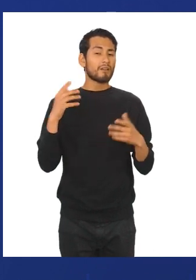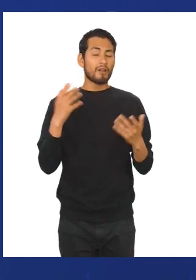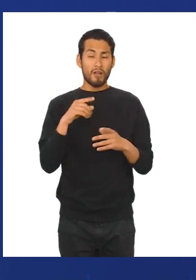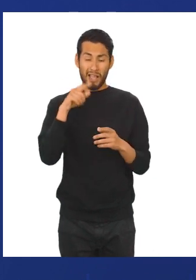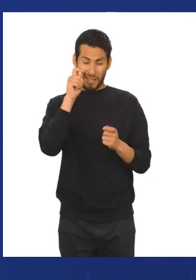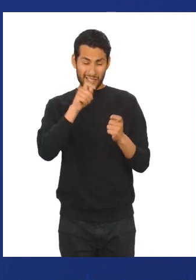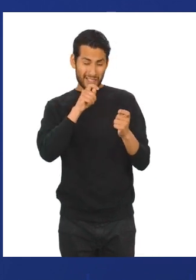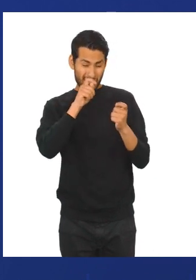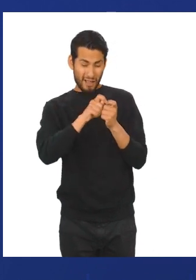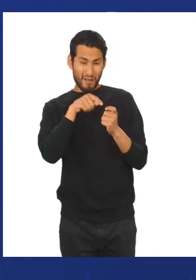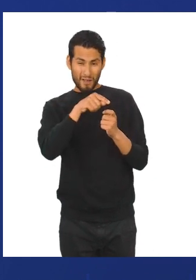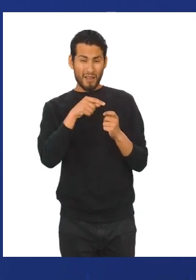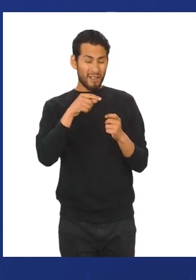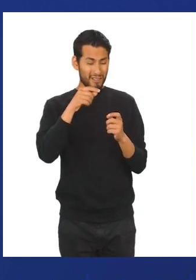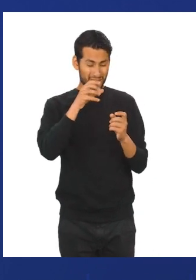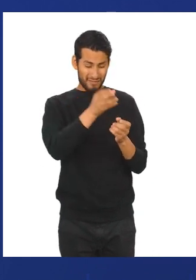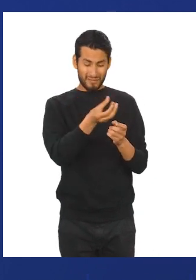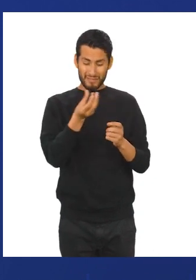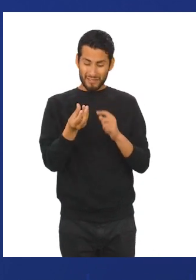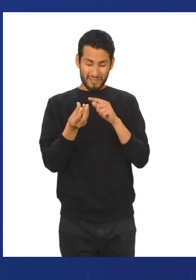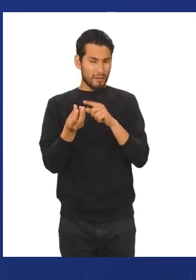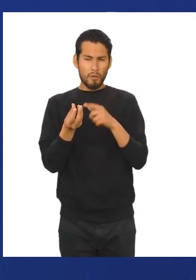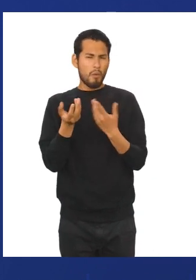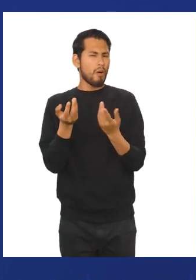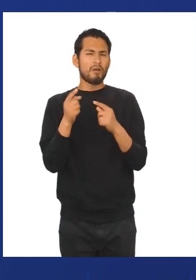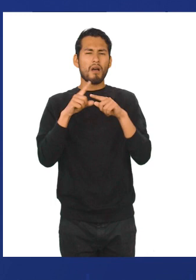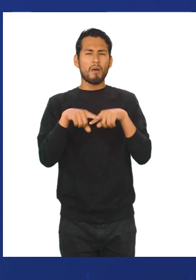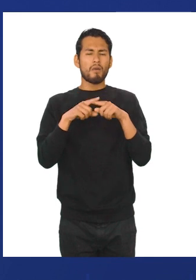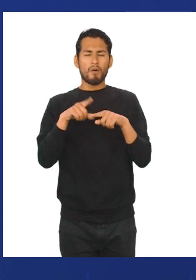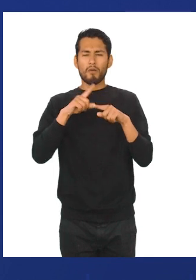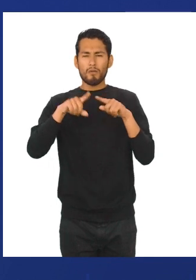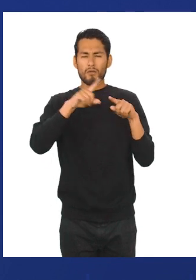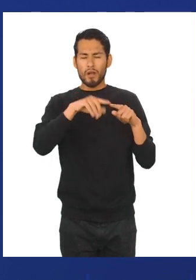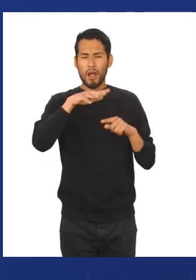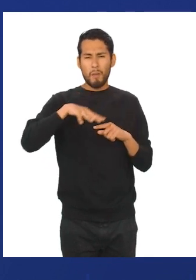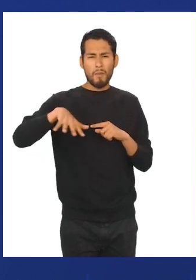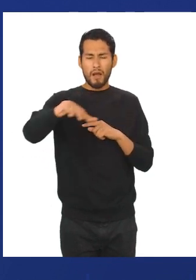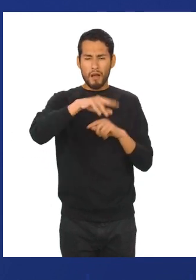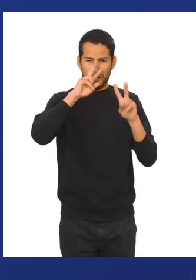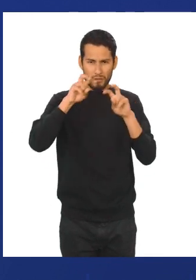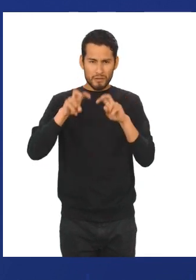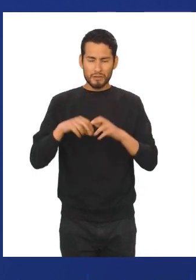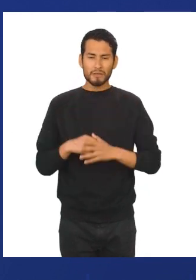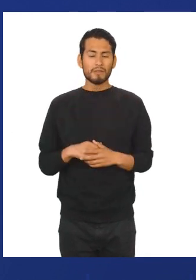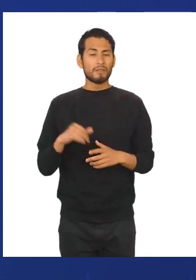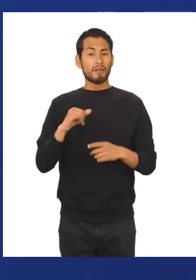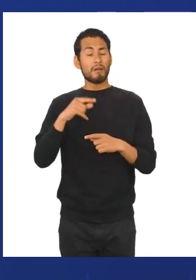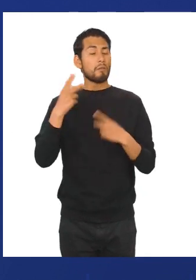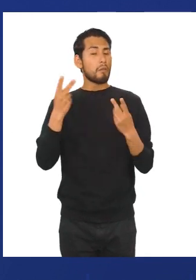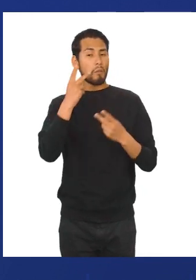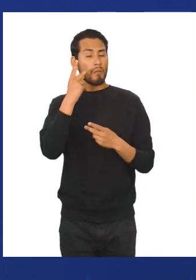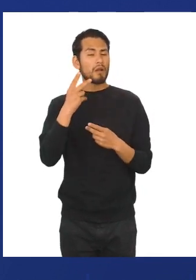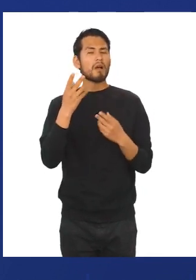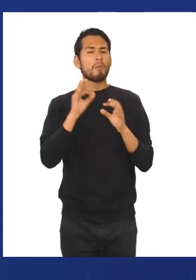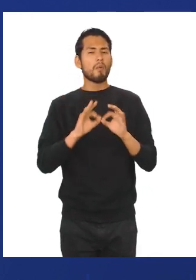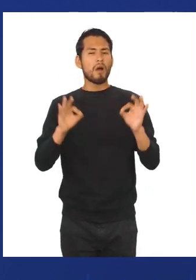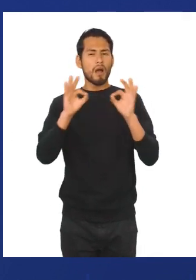tamaño exacto de la muestra, ya que puede variar dependiendo de los diferentes marcos de investigación. Vimos además la importancia de la